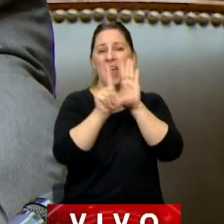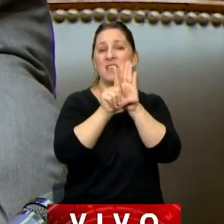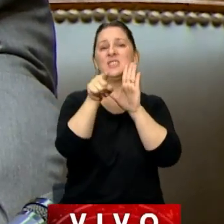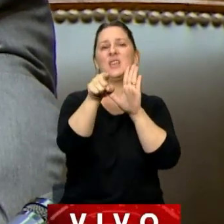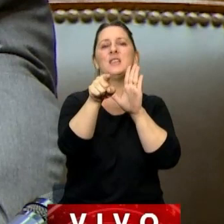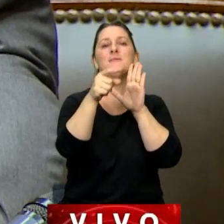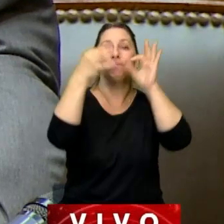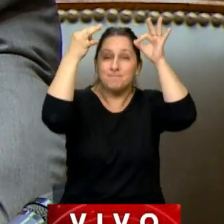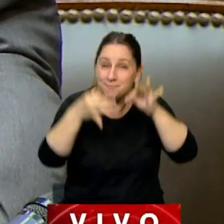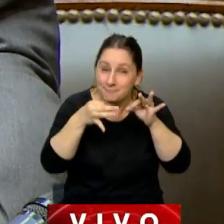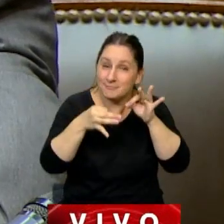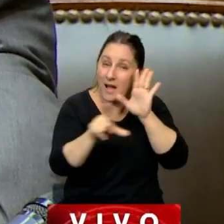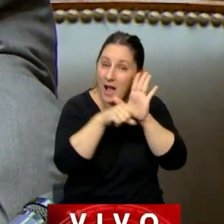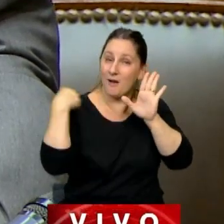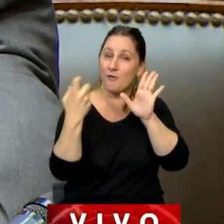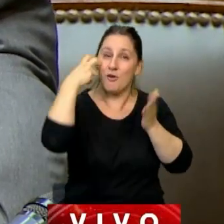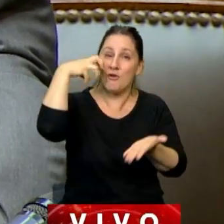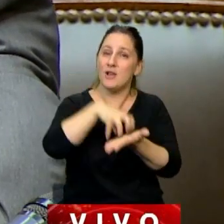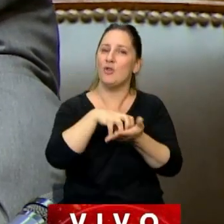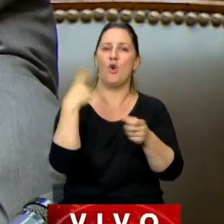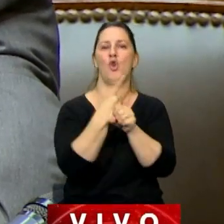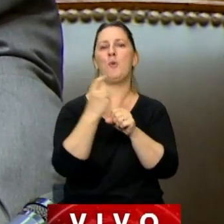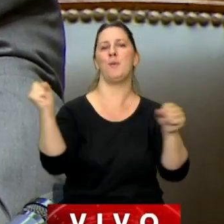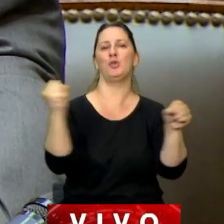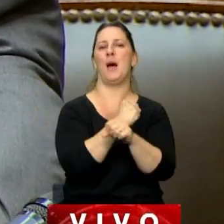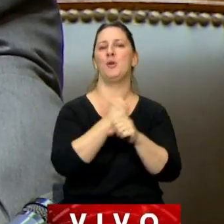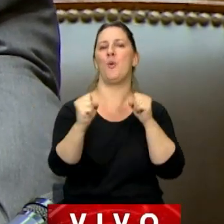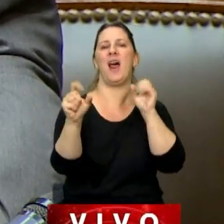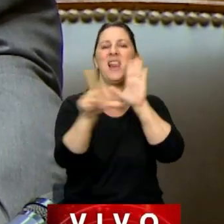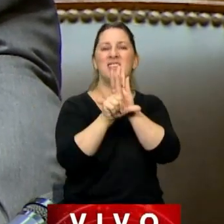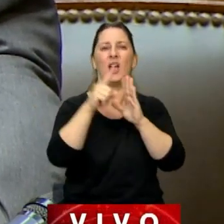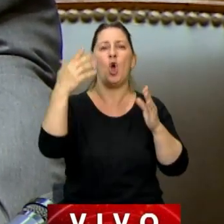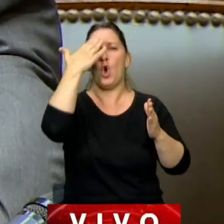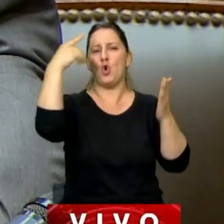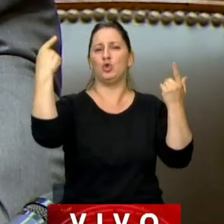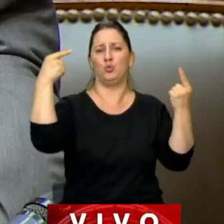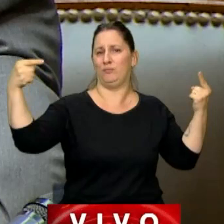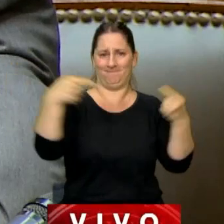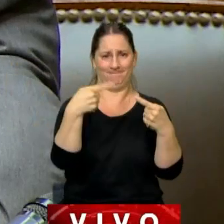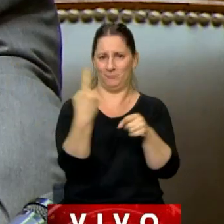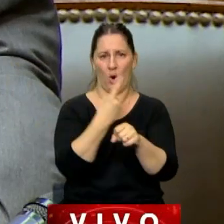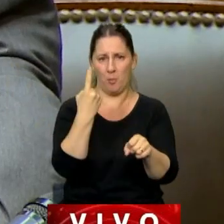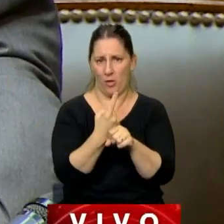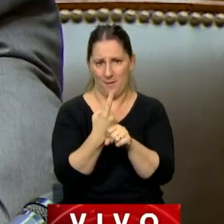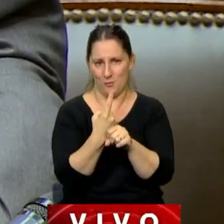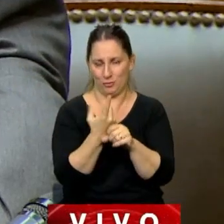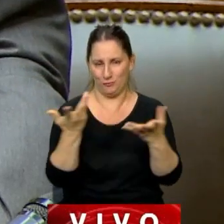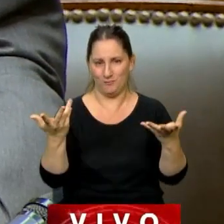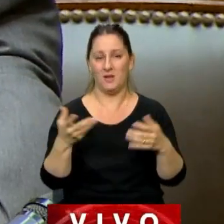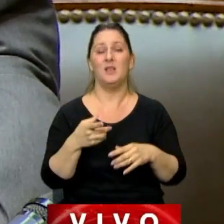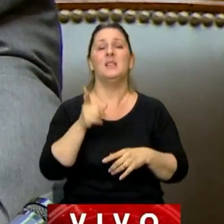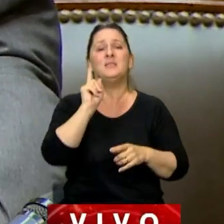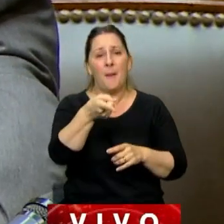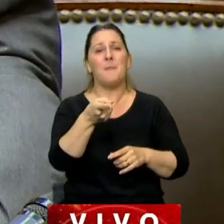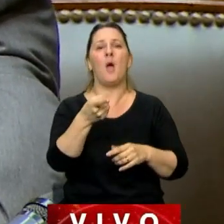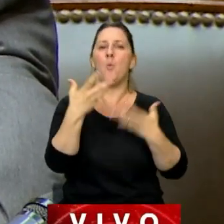que es el Congreso Nacional, no podemos sancionar leyes que choquen con otras leyes y mucho menos inconstitucionales. Y